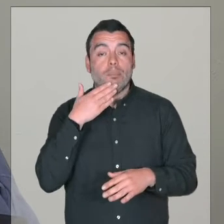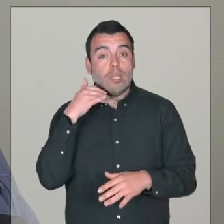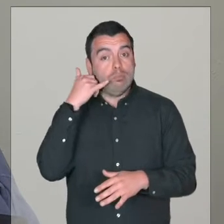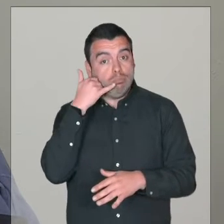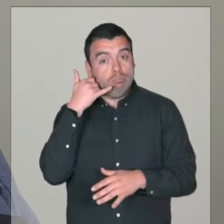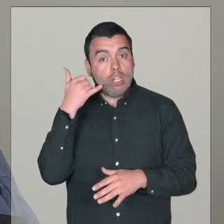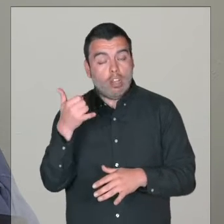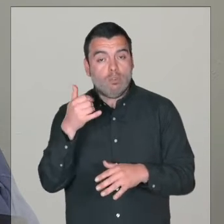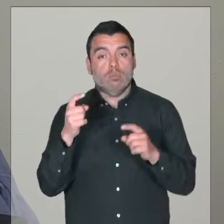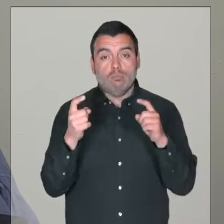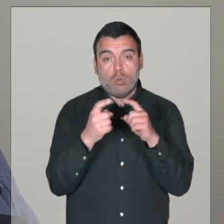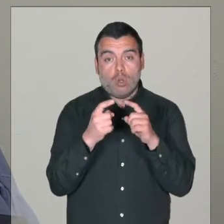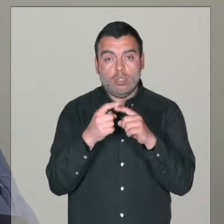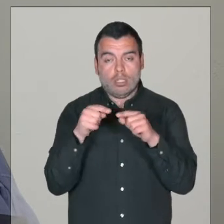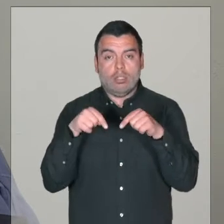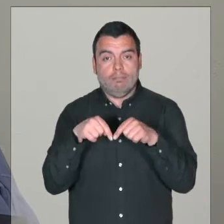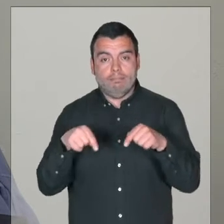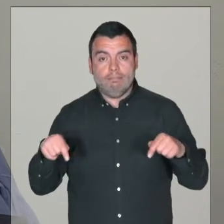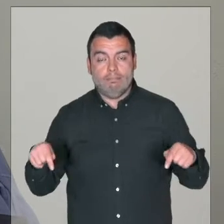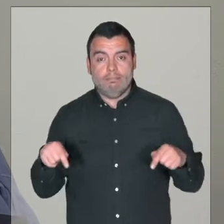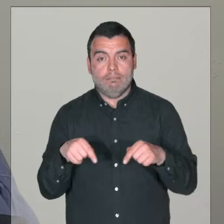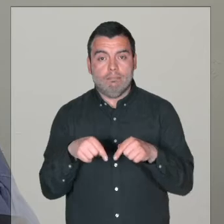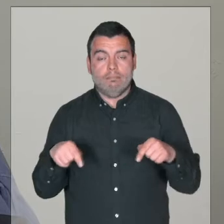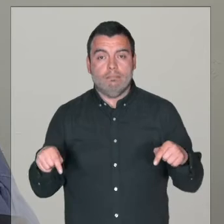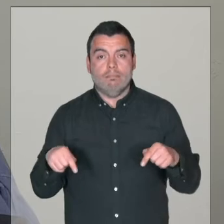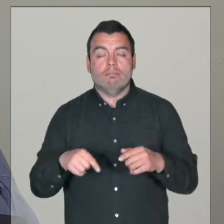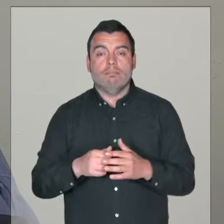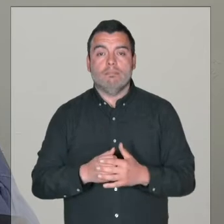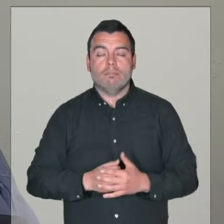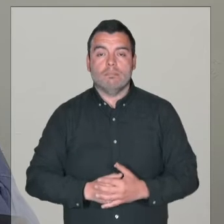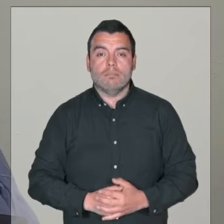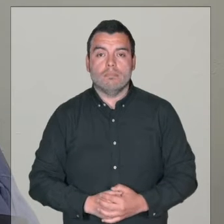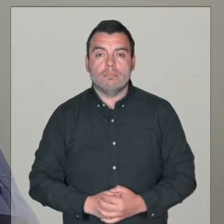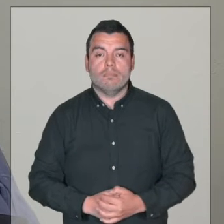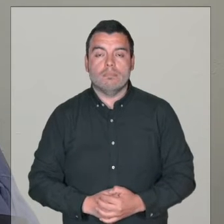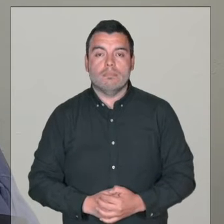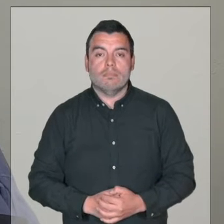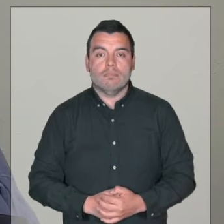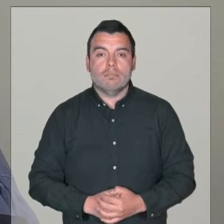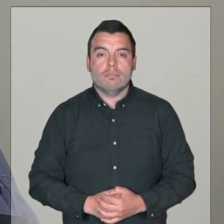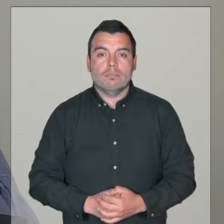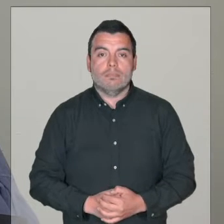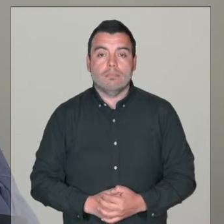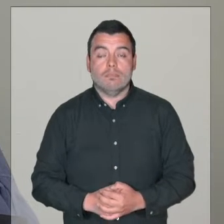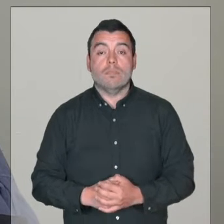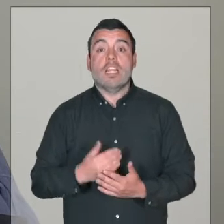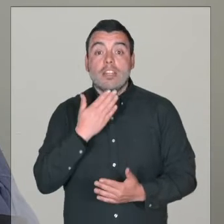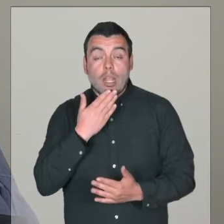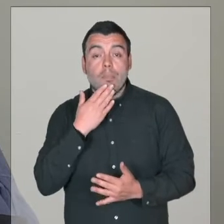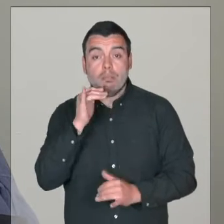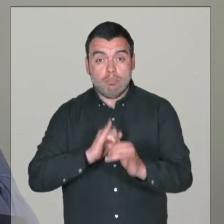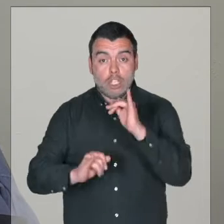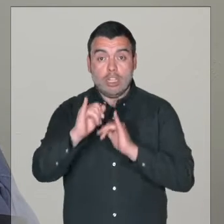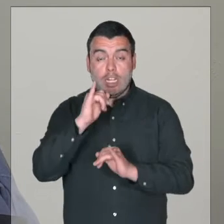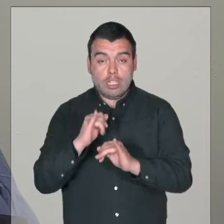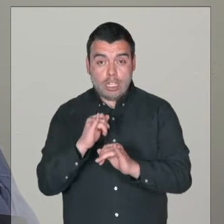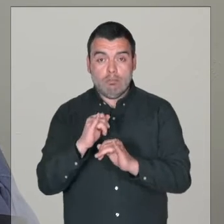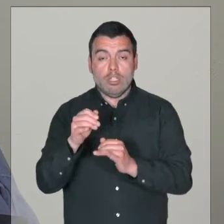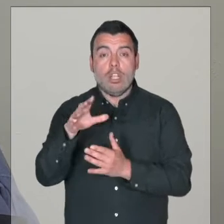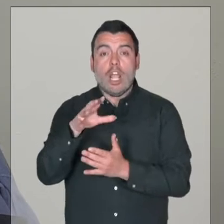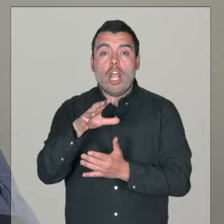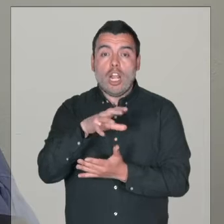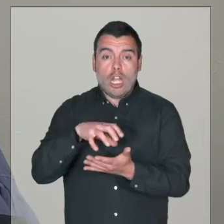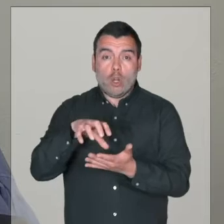teléfono en la oficina al se pueden conectar, que es 512-2730. En la página de la municipalidad nos pueden